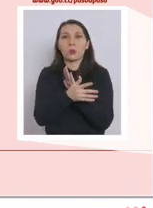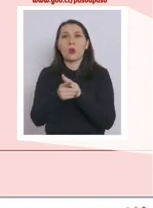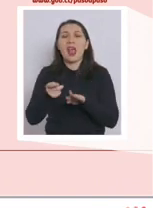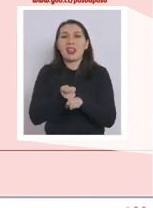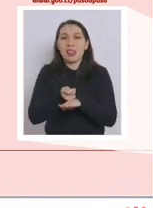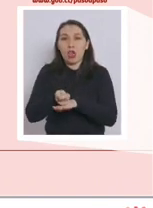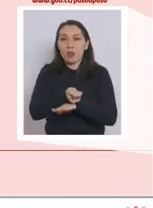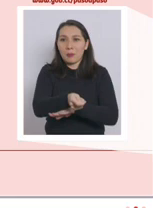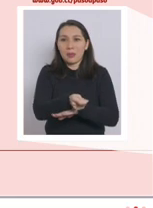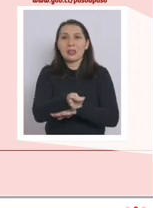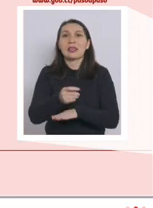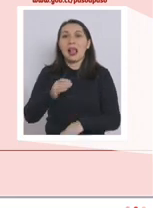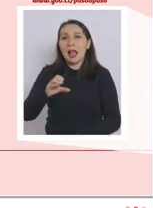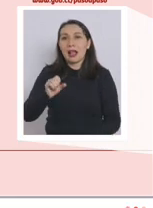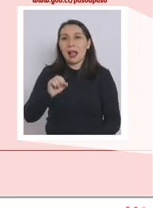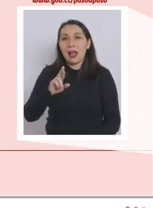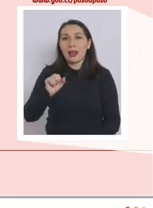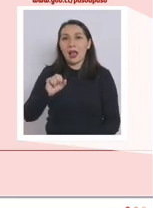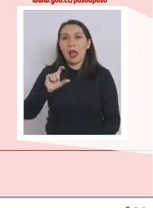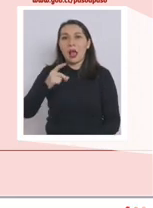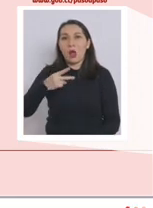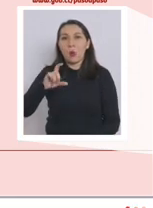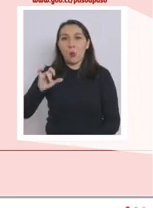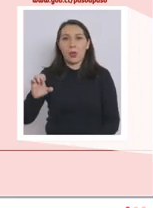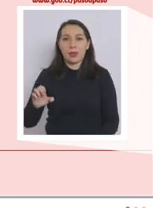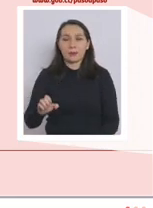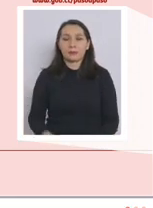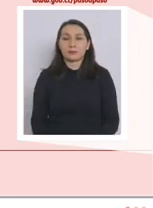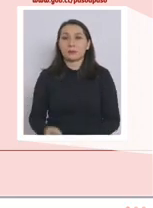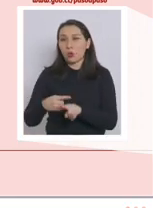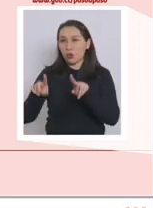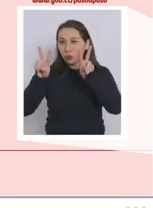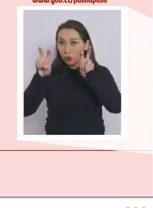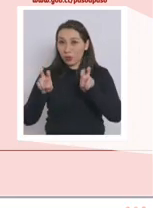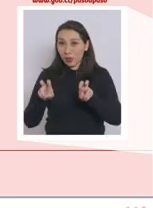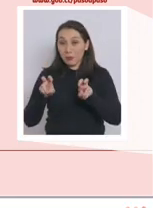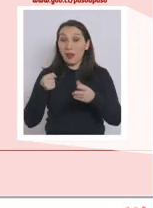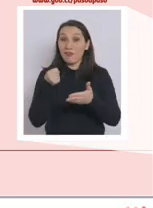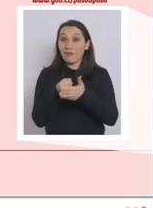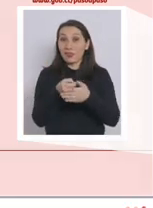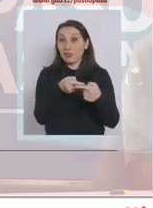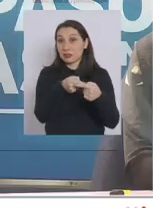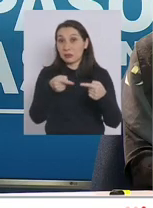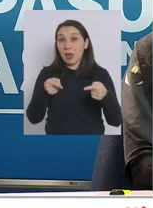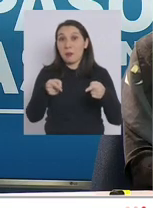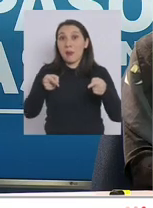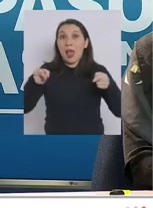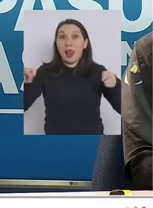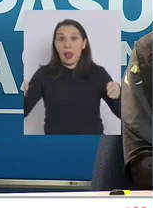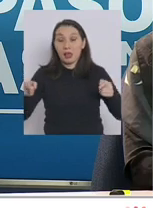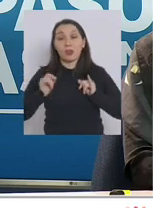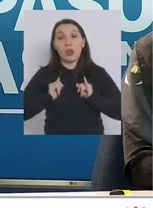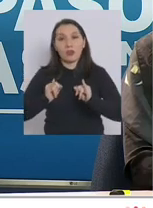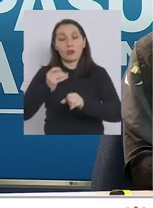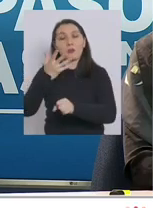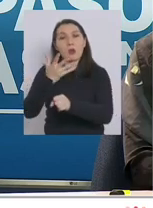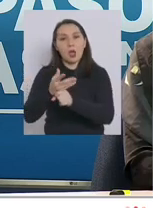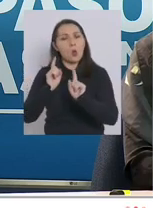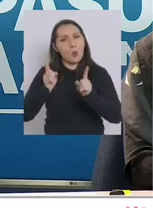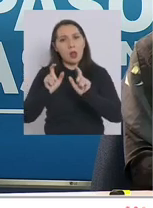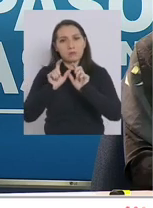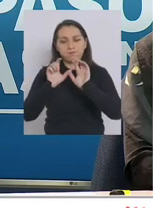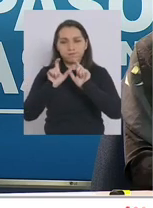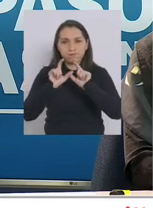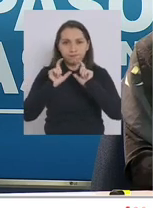y Caragüe. En otras materias, al ser este un fin de semana largo, informamos que existirá un